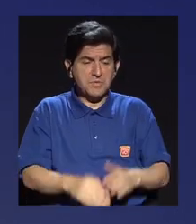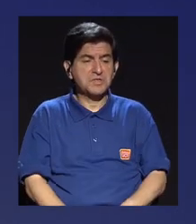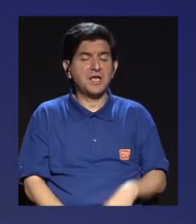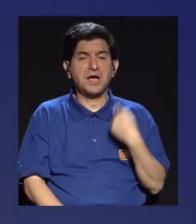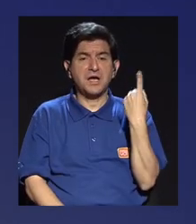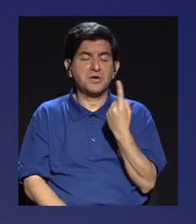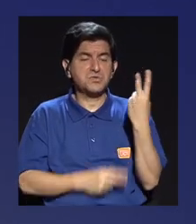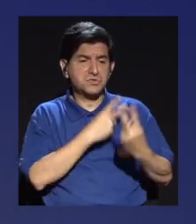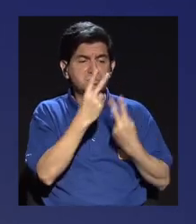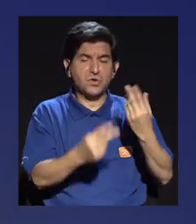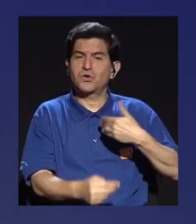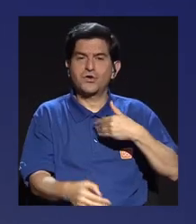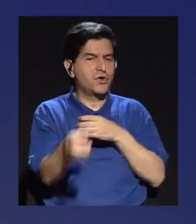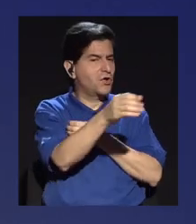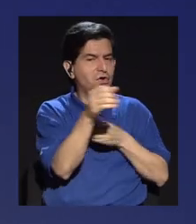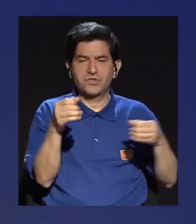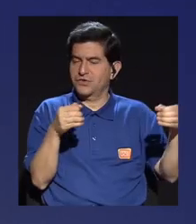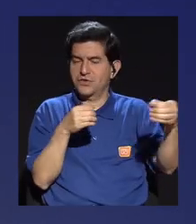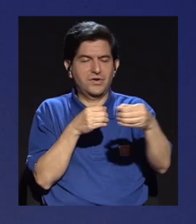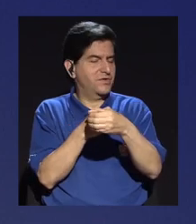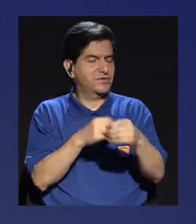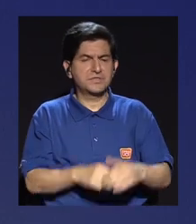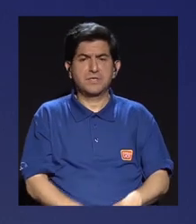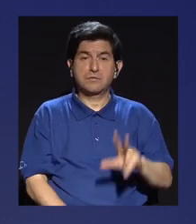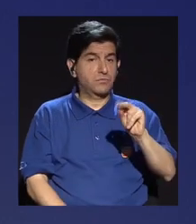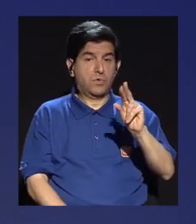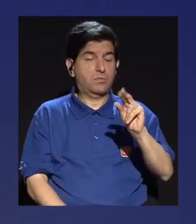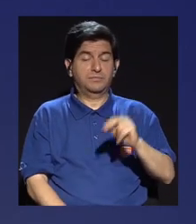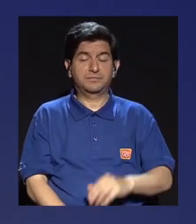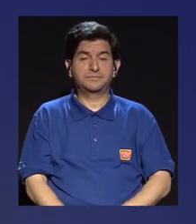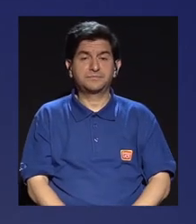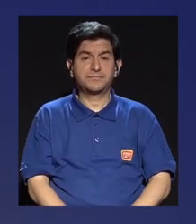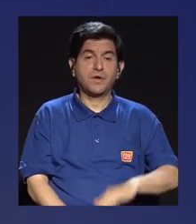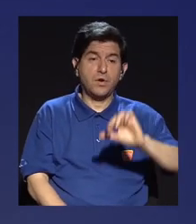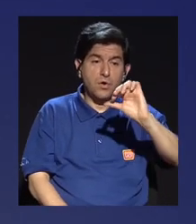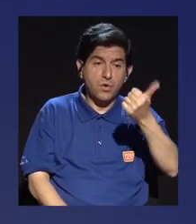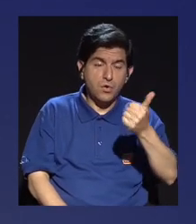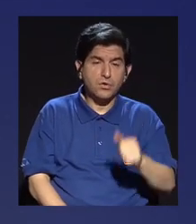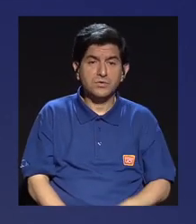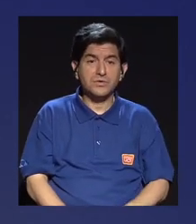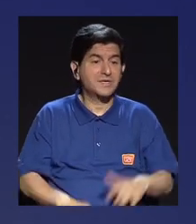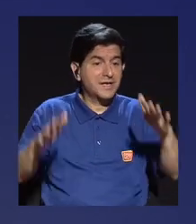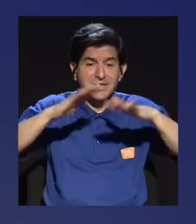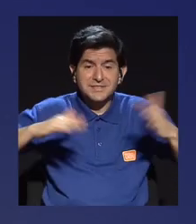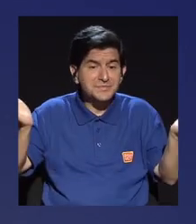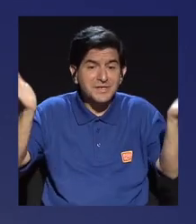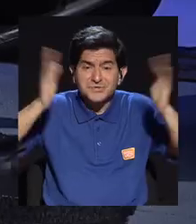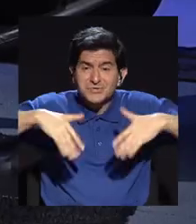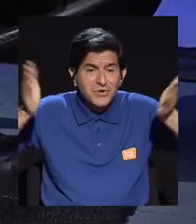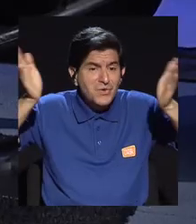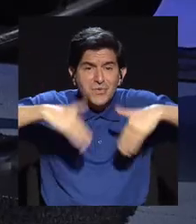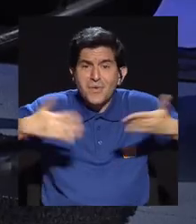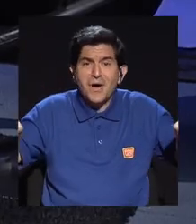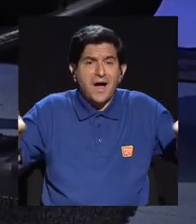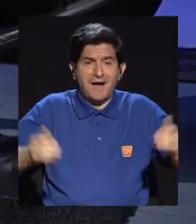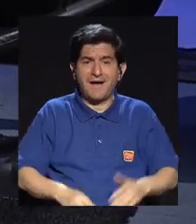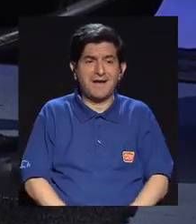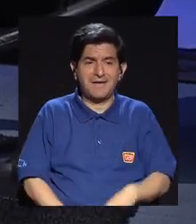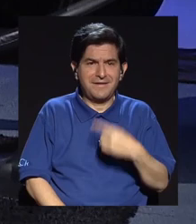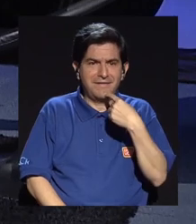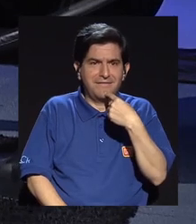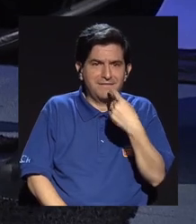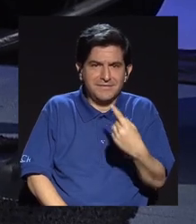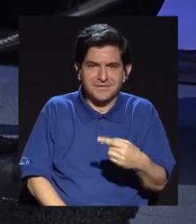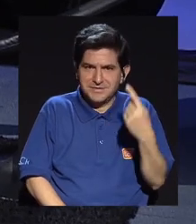va de visita quiere decir que no tiene oficina en el edificio. no cabe además, ya no nos cabe, que no invente.